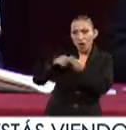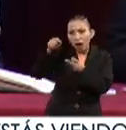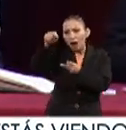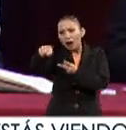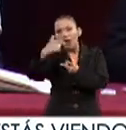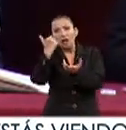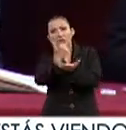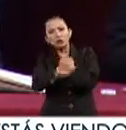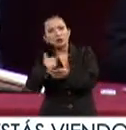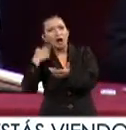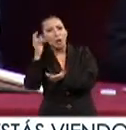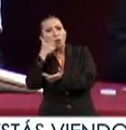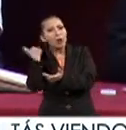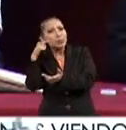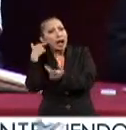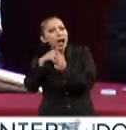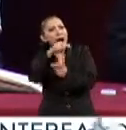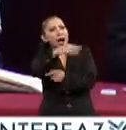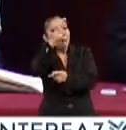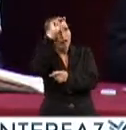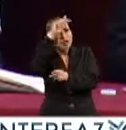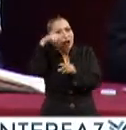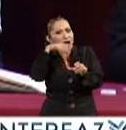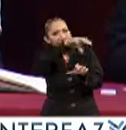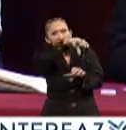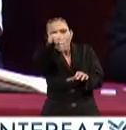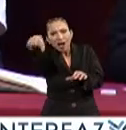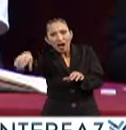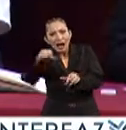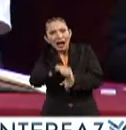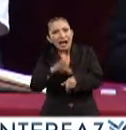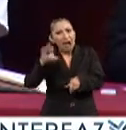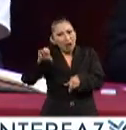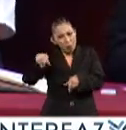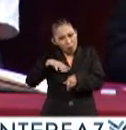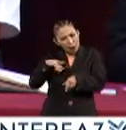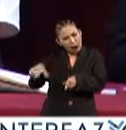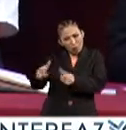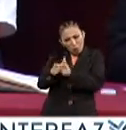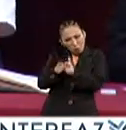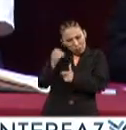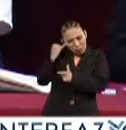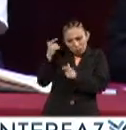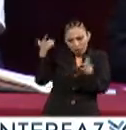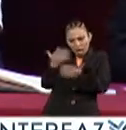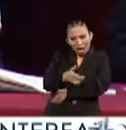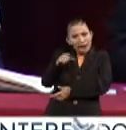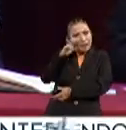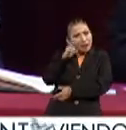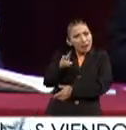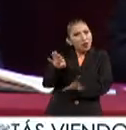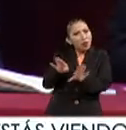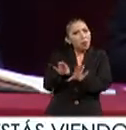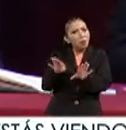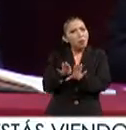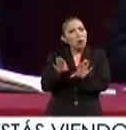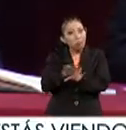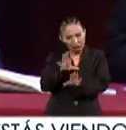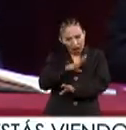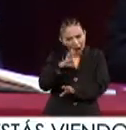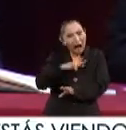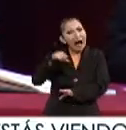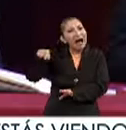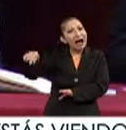en la ciudad de Guadalajara en la ciudad de Monterrey en la ciudad de Cancún es decir vemos como si